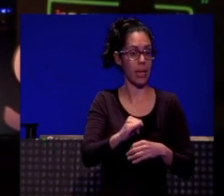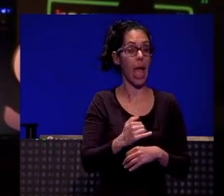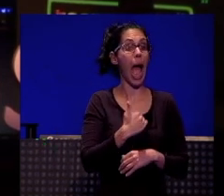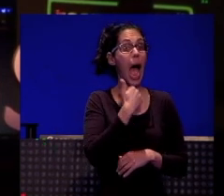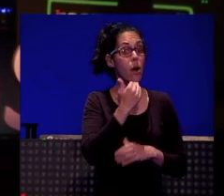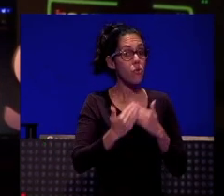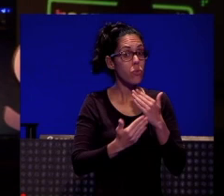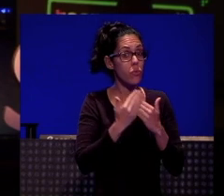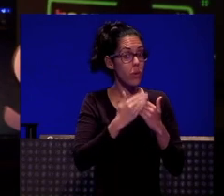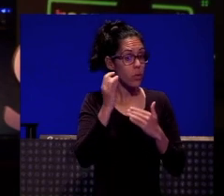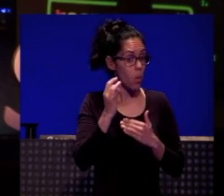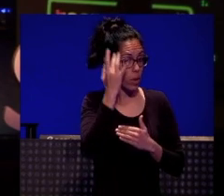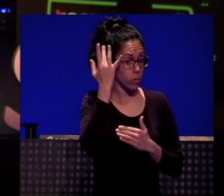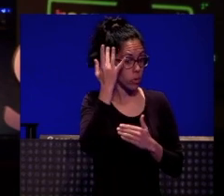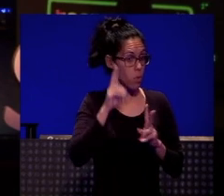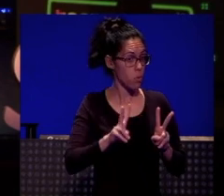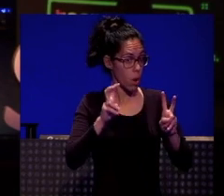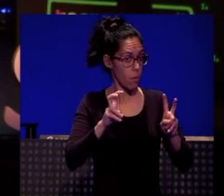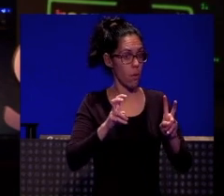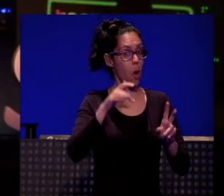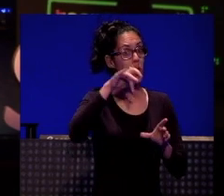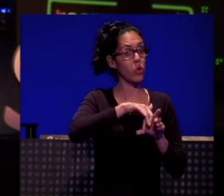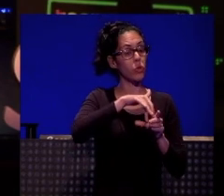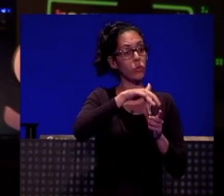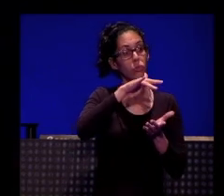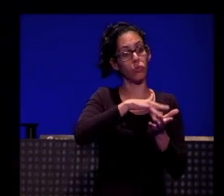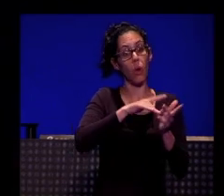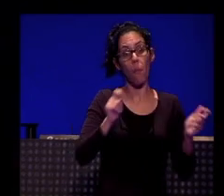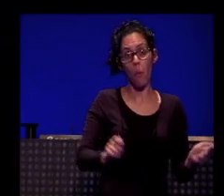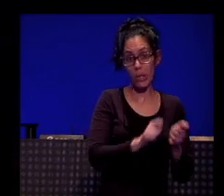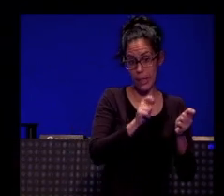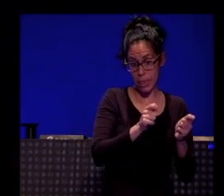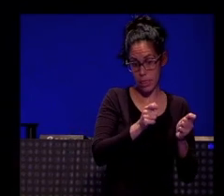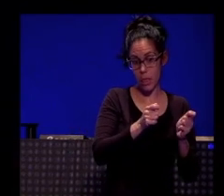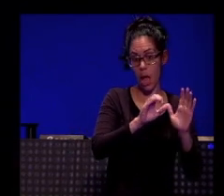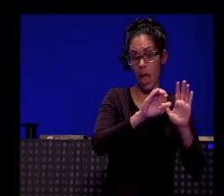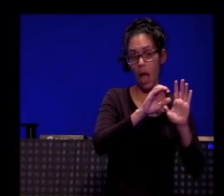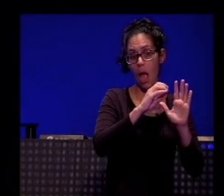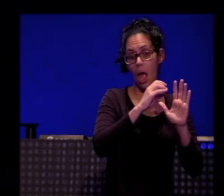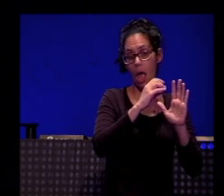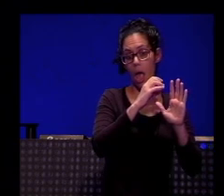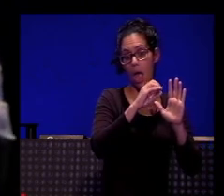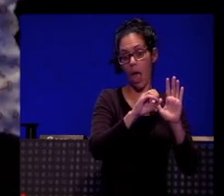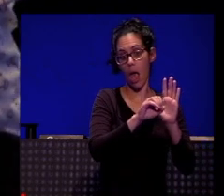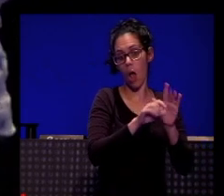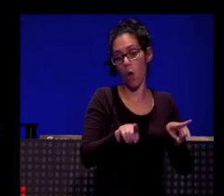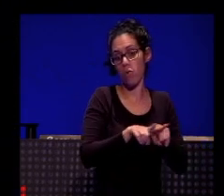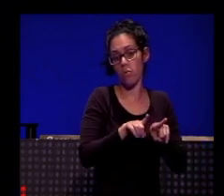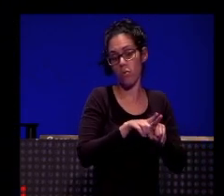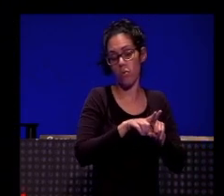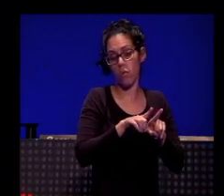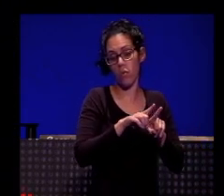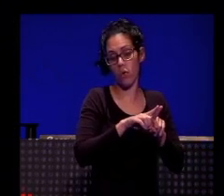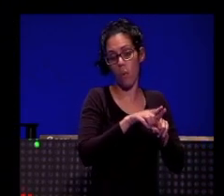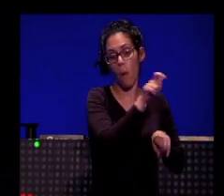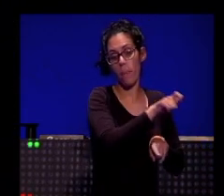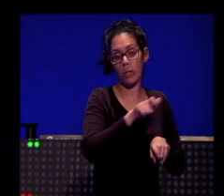durante la publicidad se usa tanto a Kegunam como Hermoti, que son dos grandes influencers e